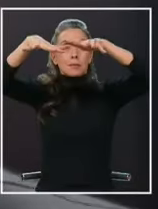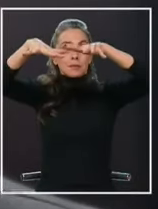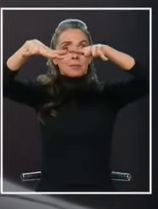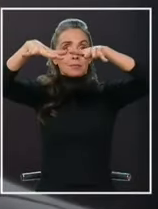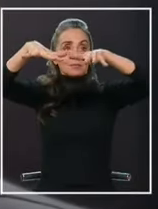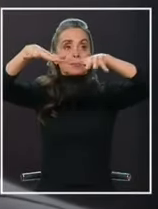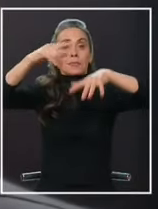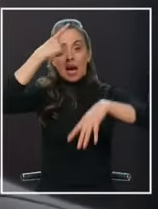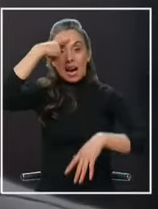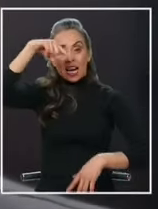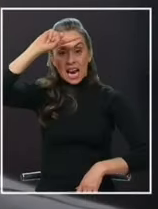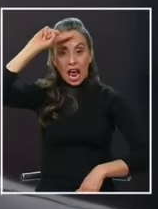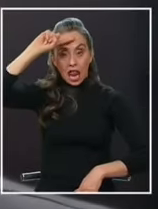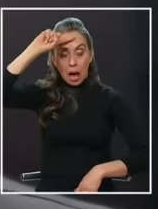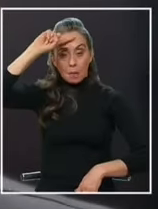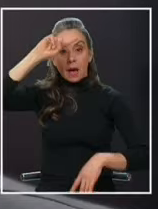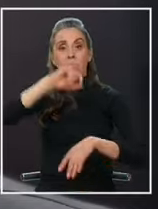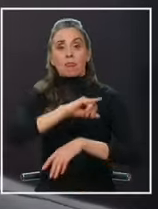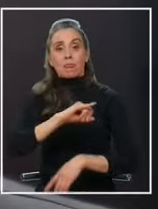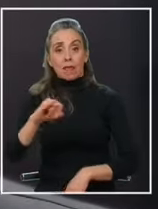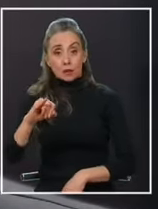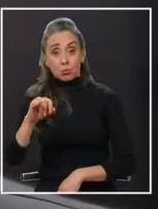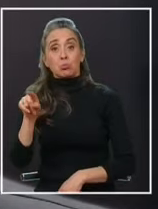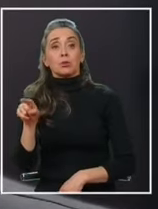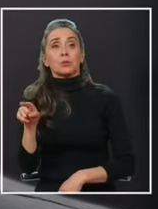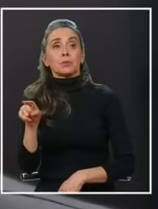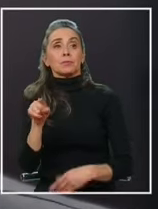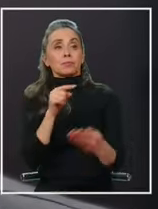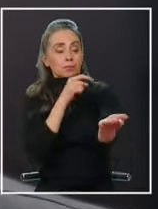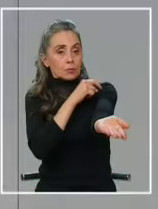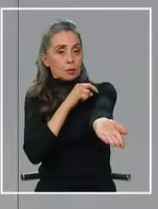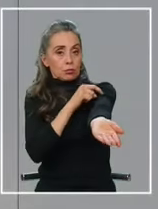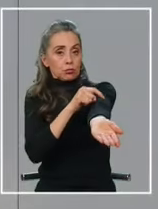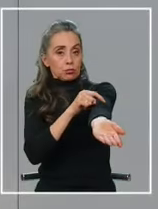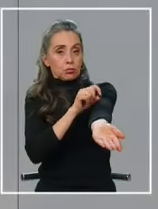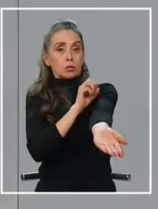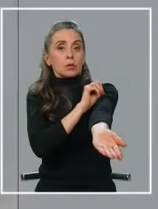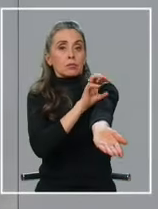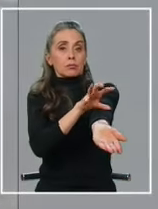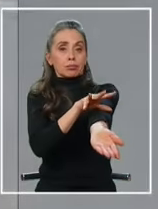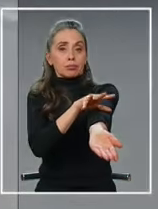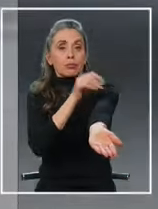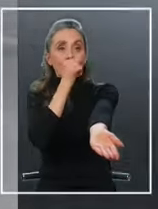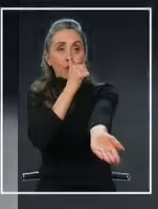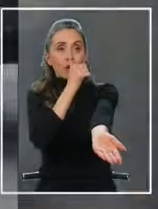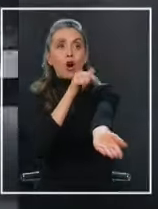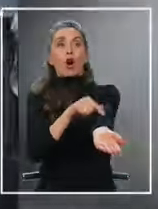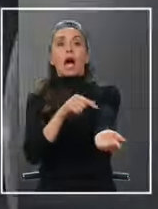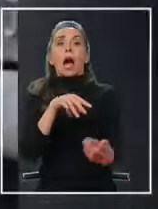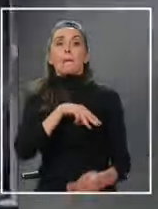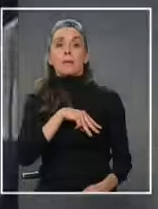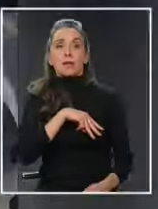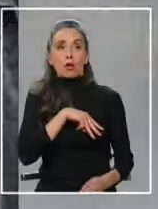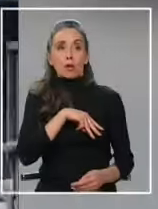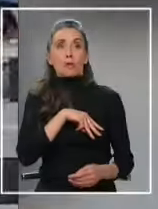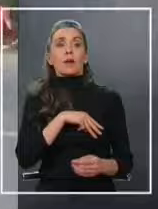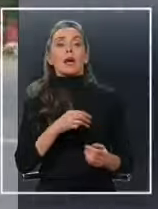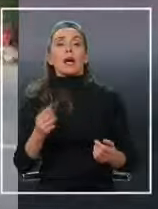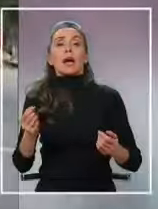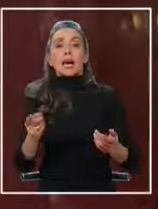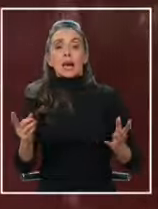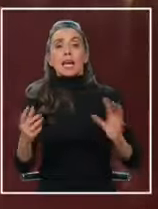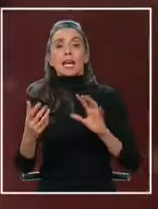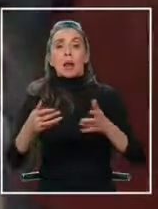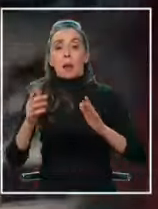lo que es Calama y luego de eso se distribuía a la región metropolitana es donde cargaban y